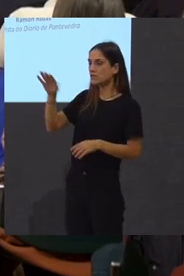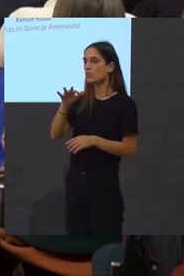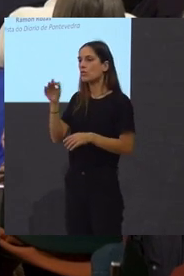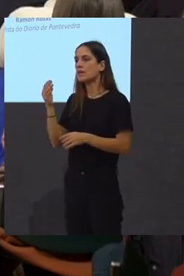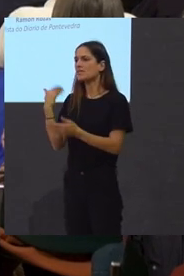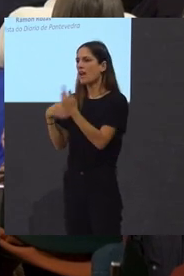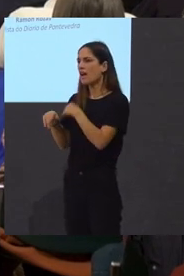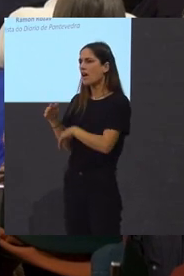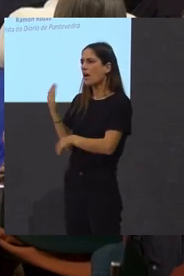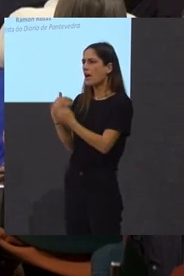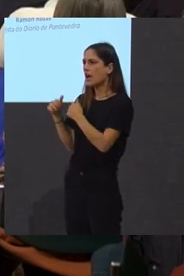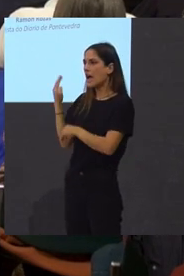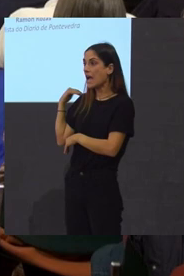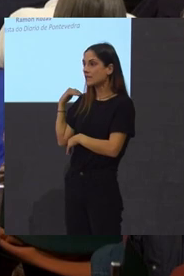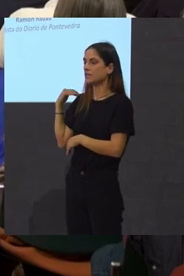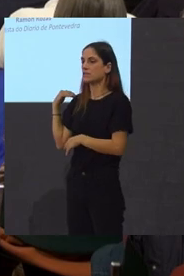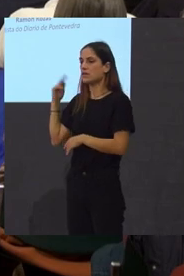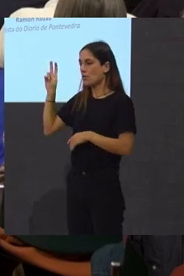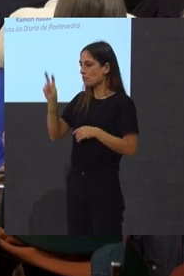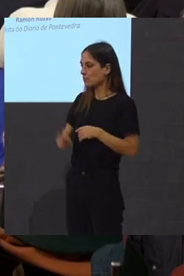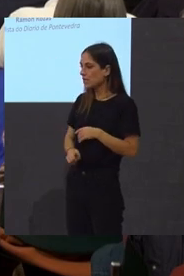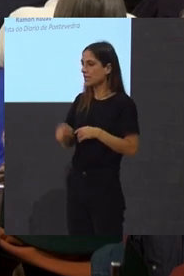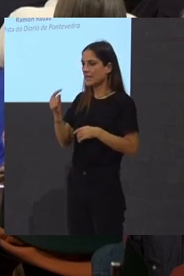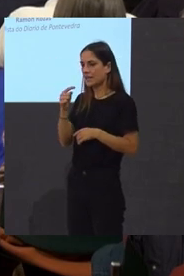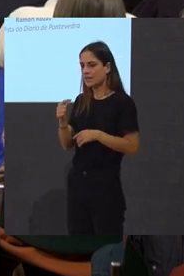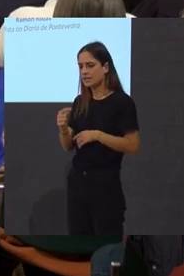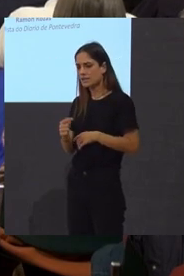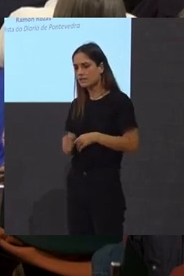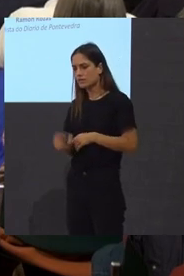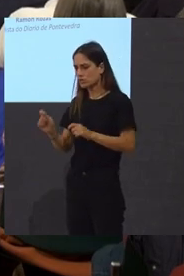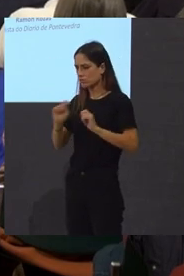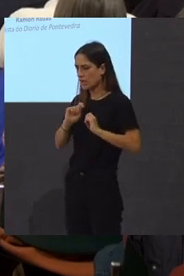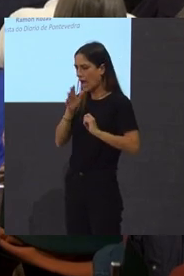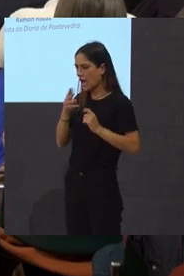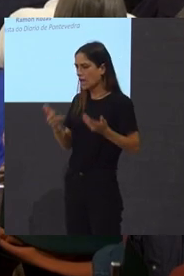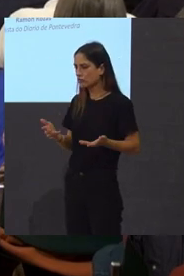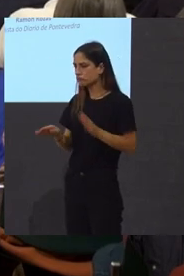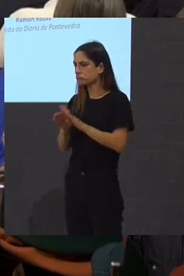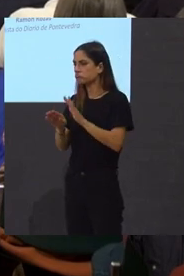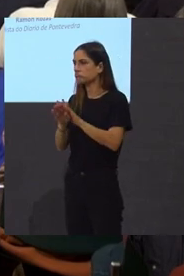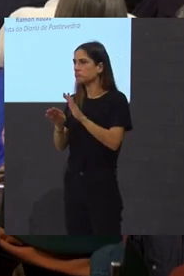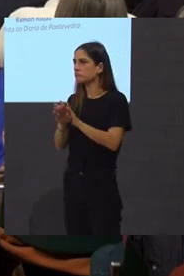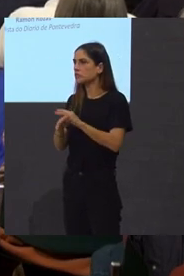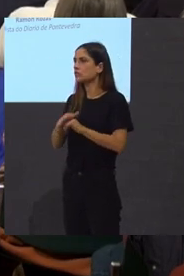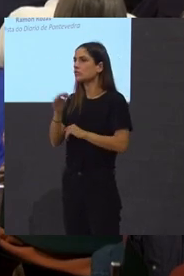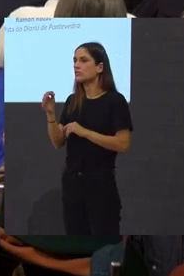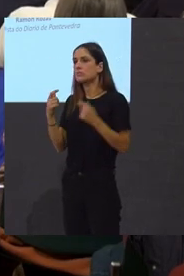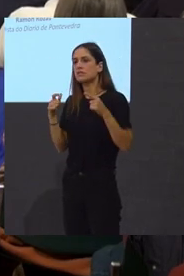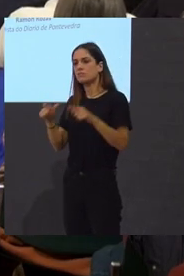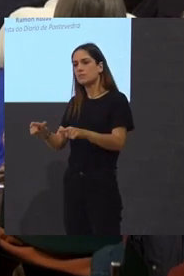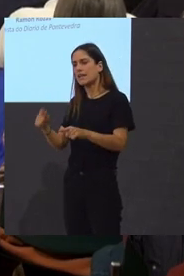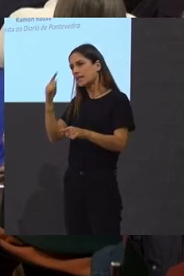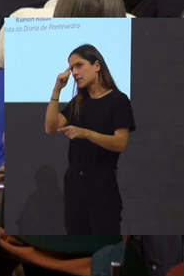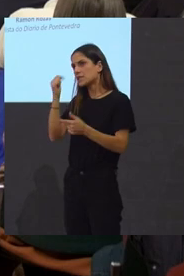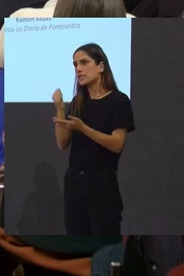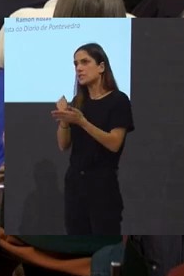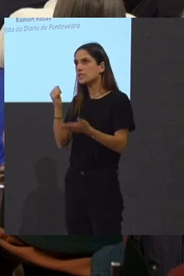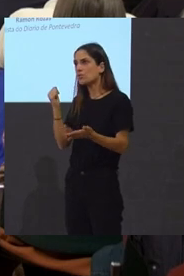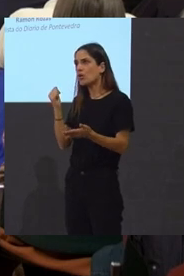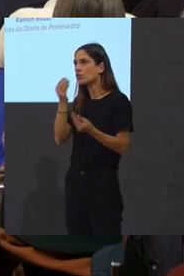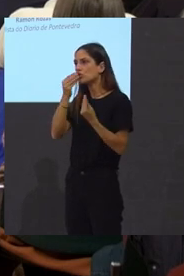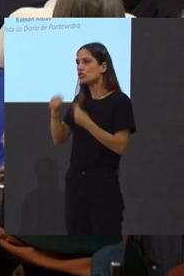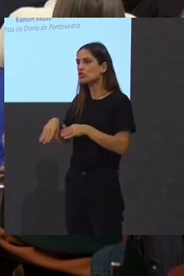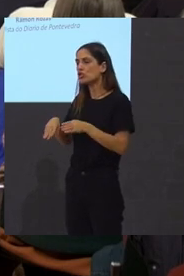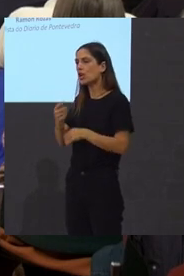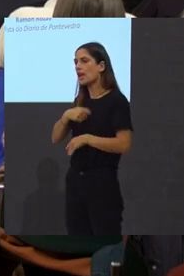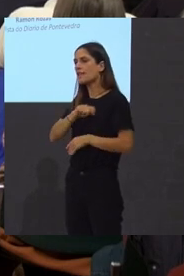de oro español de como nos trataban os propios literatos de planos simbólicos durante toda a historia de